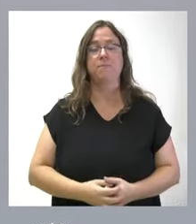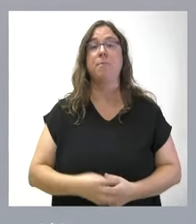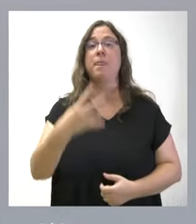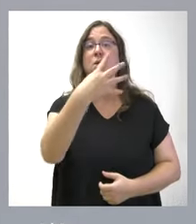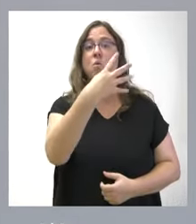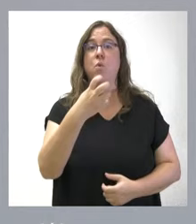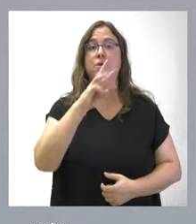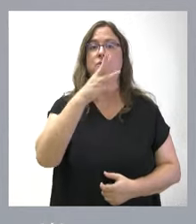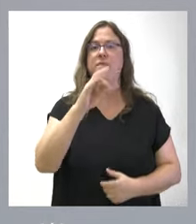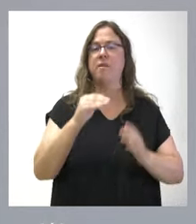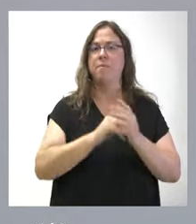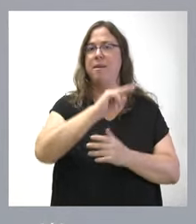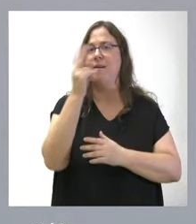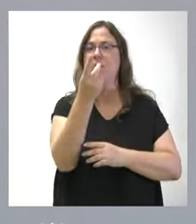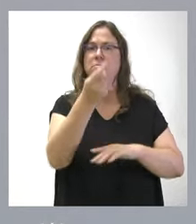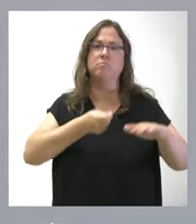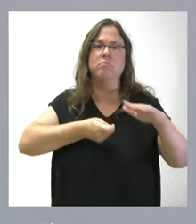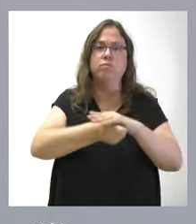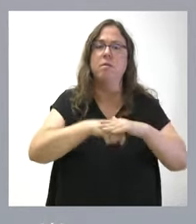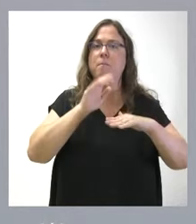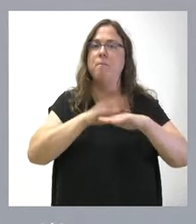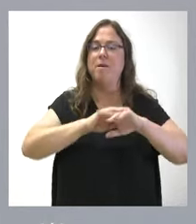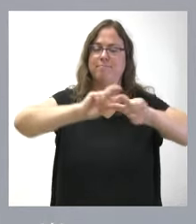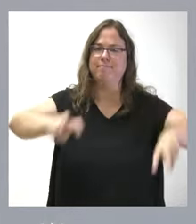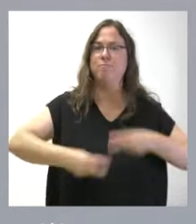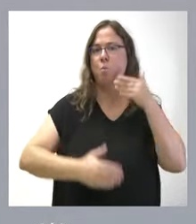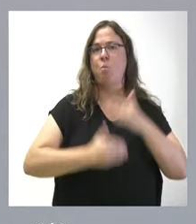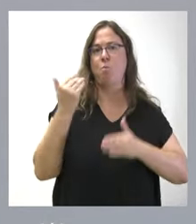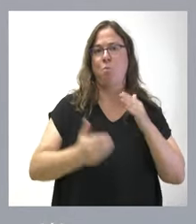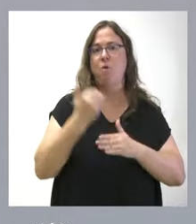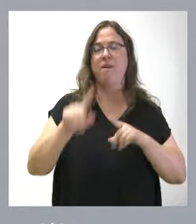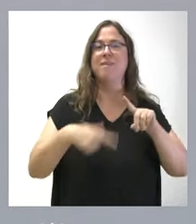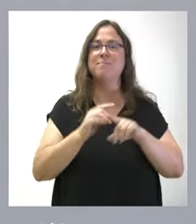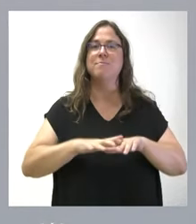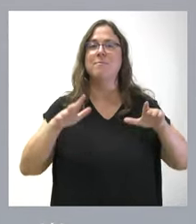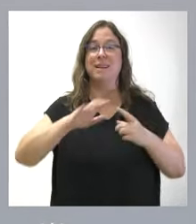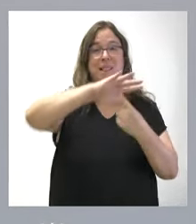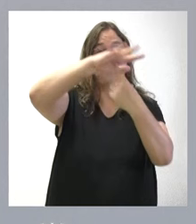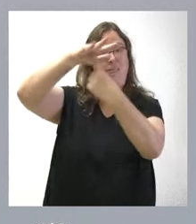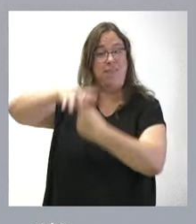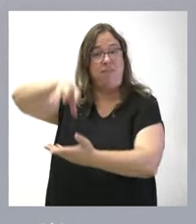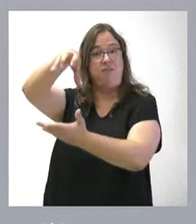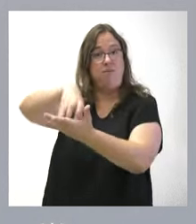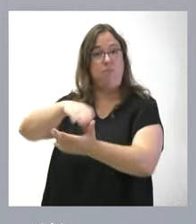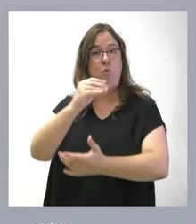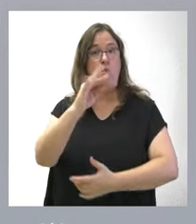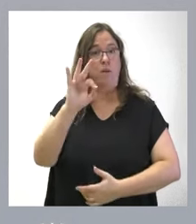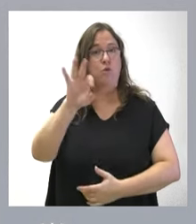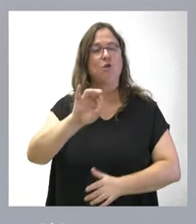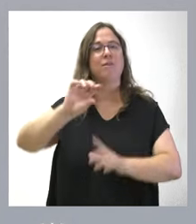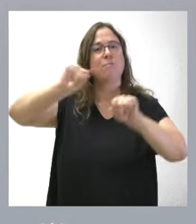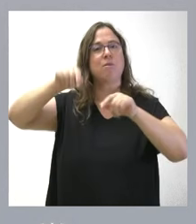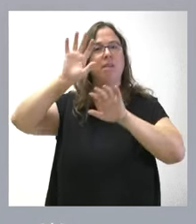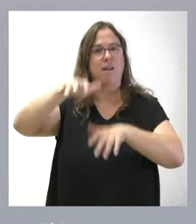430.000 euros es la inversión que se destina para modernizar y ampliar la base de helicópteros de El Cueto en León.